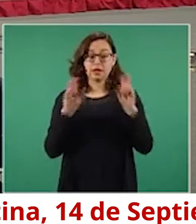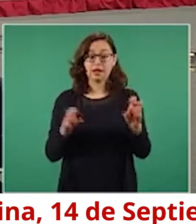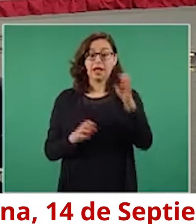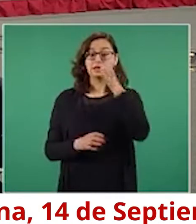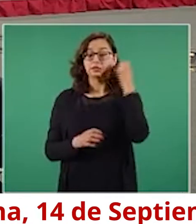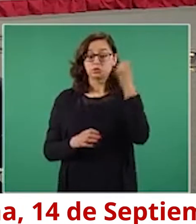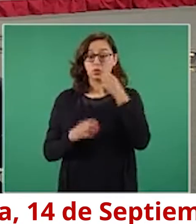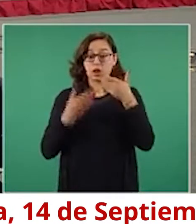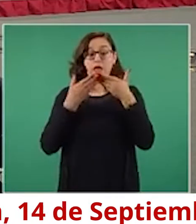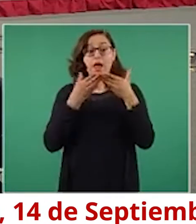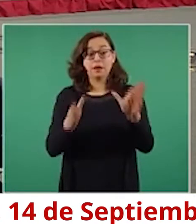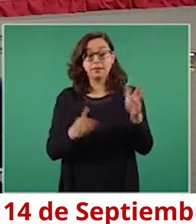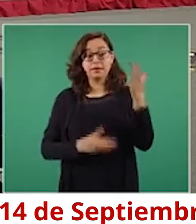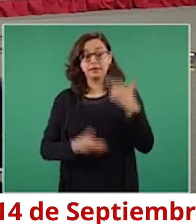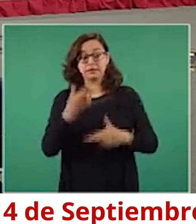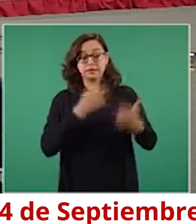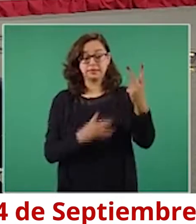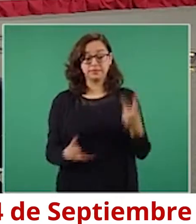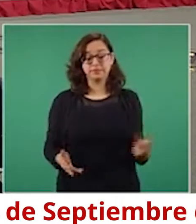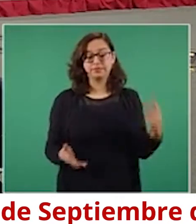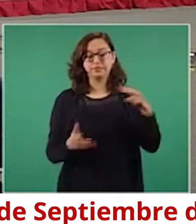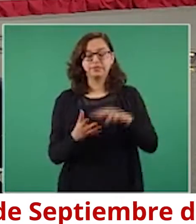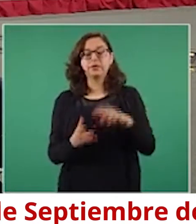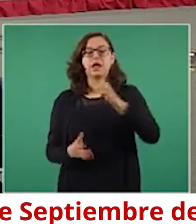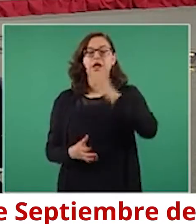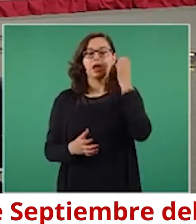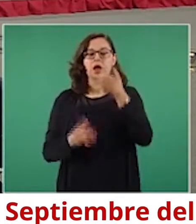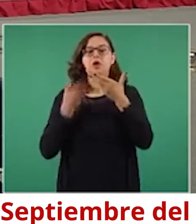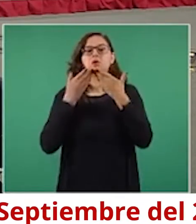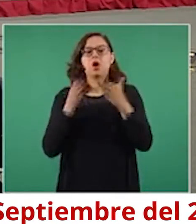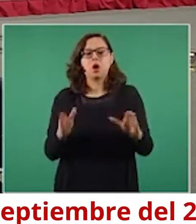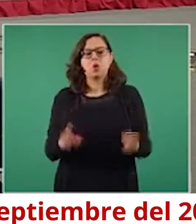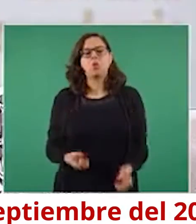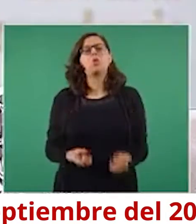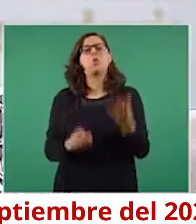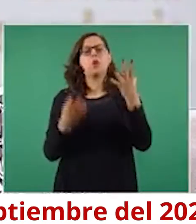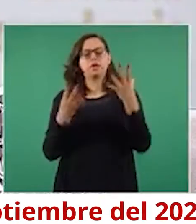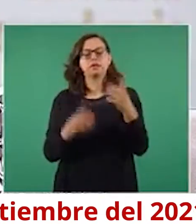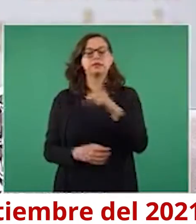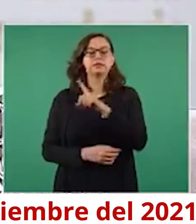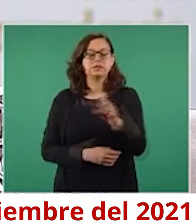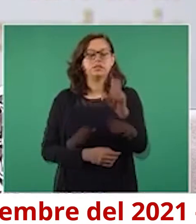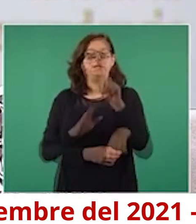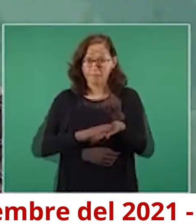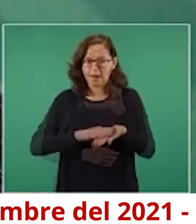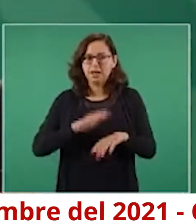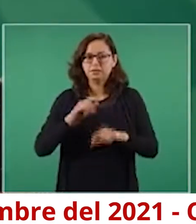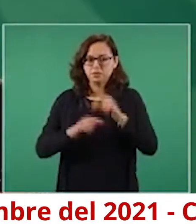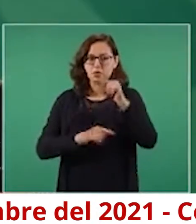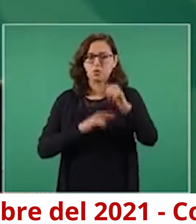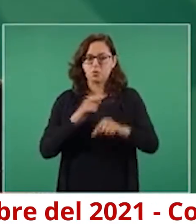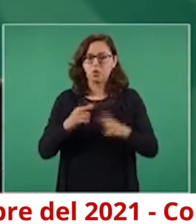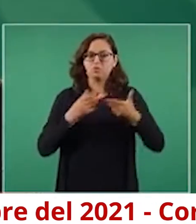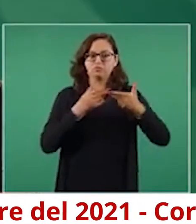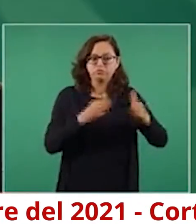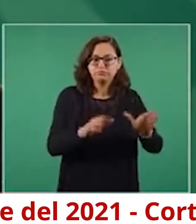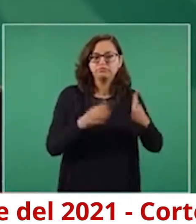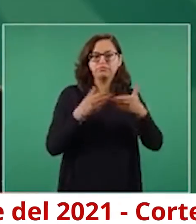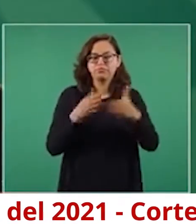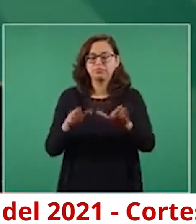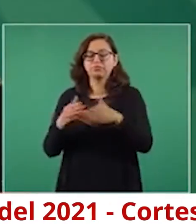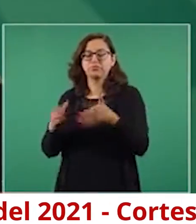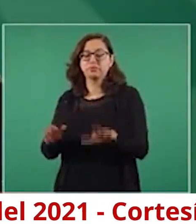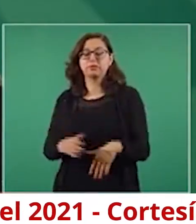tenemos ahorita un número de escuelas abiertas, 138 mil 817. En lo que se refiere a alumnos que